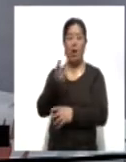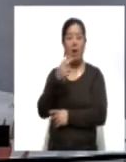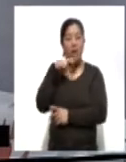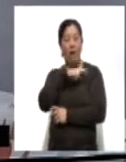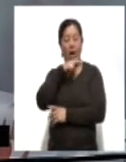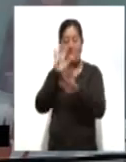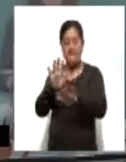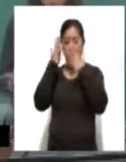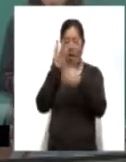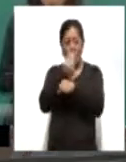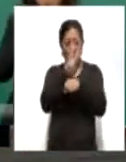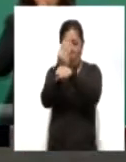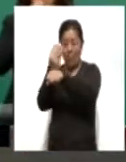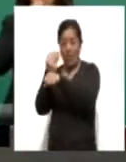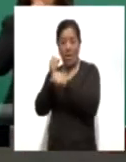Obrador.